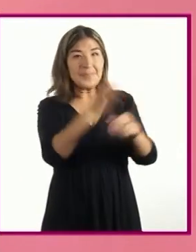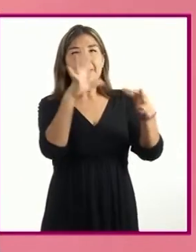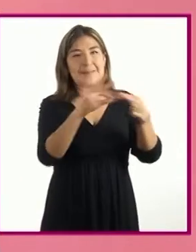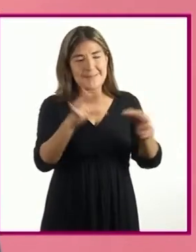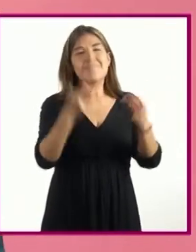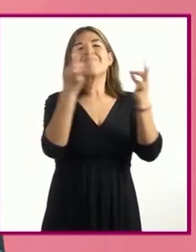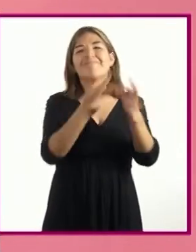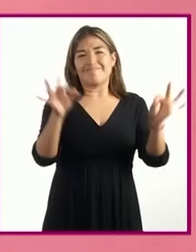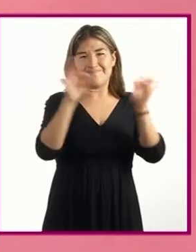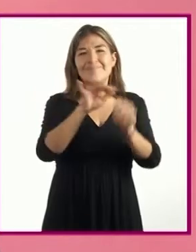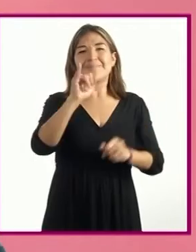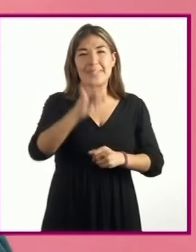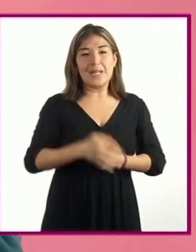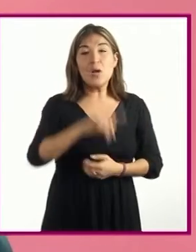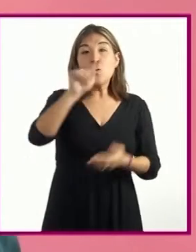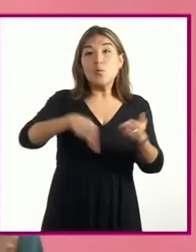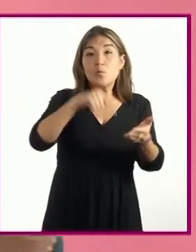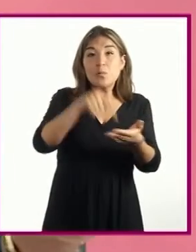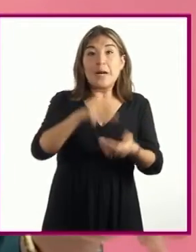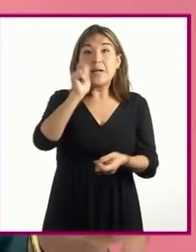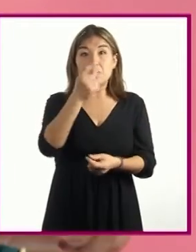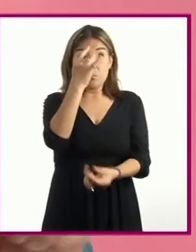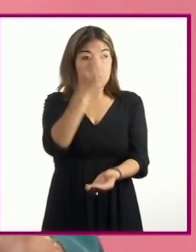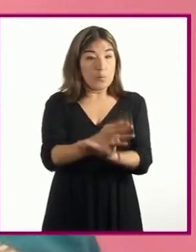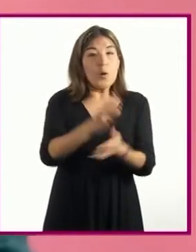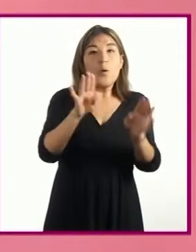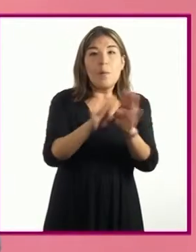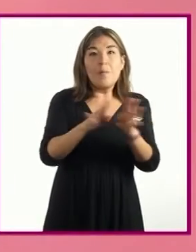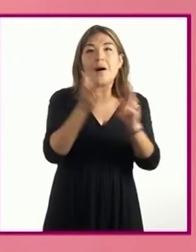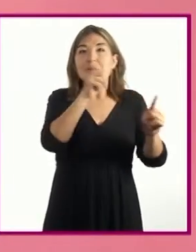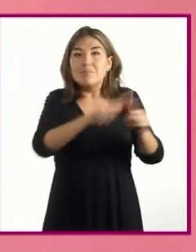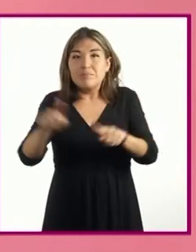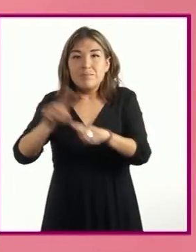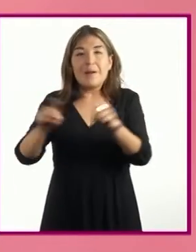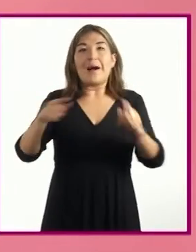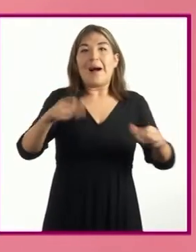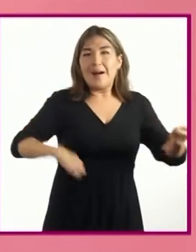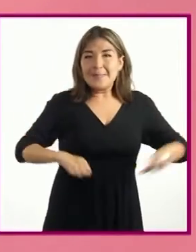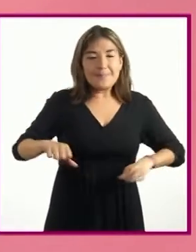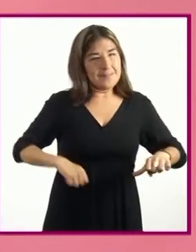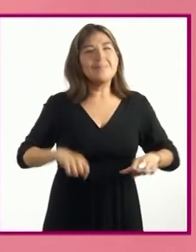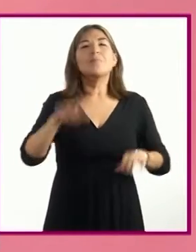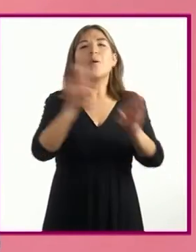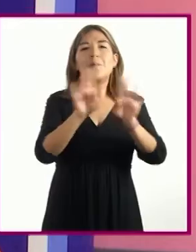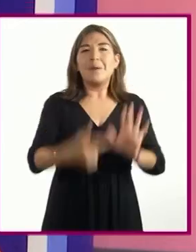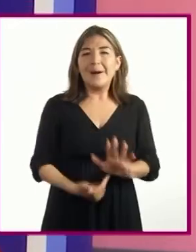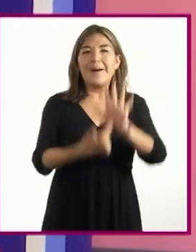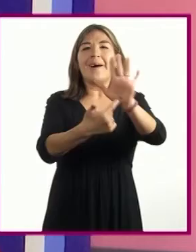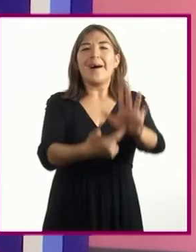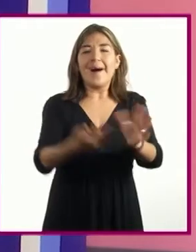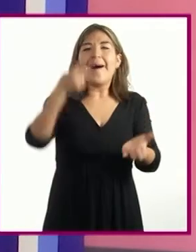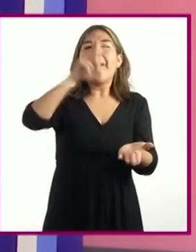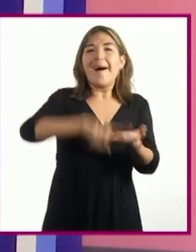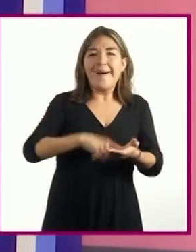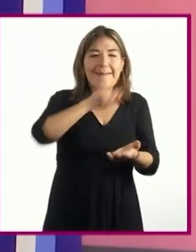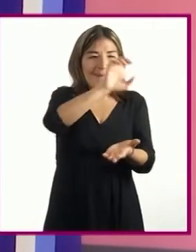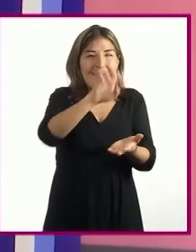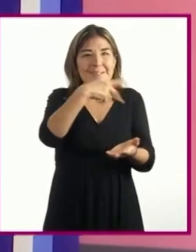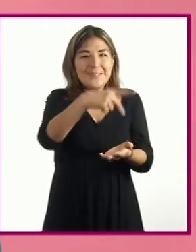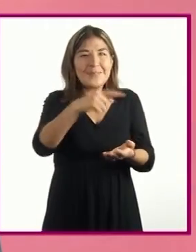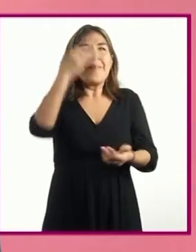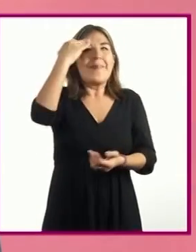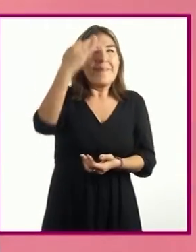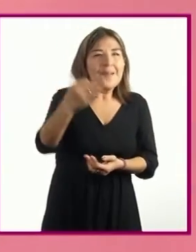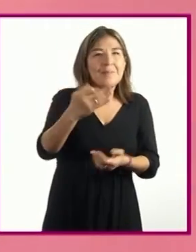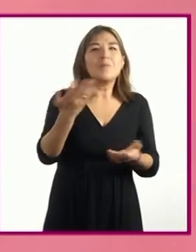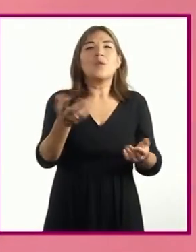importante, pues el espacio no solo es el lugar donde se desarrollan las acciones, sino que brinda un ambiente en el que ubicamos una época,